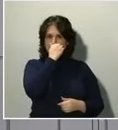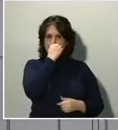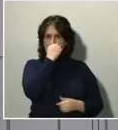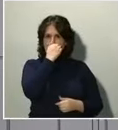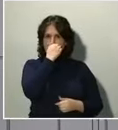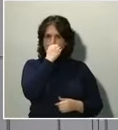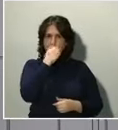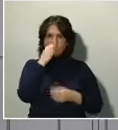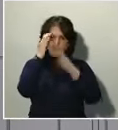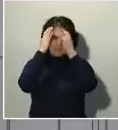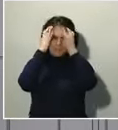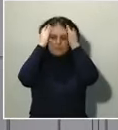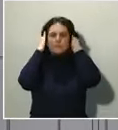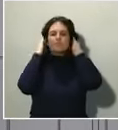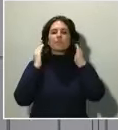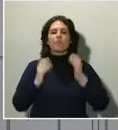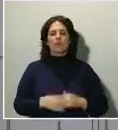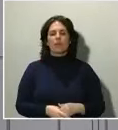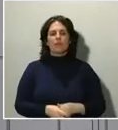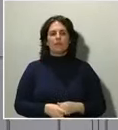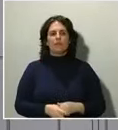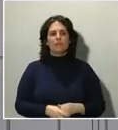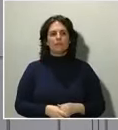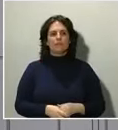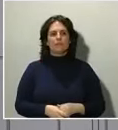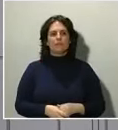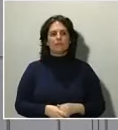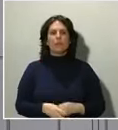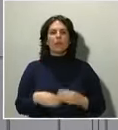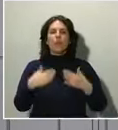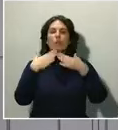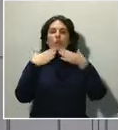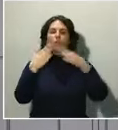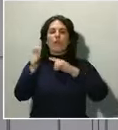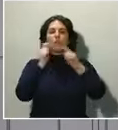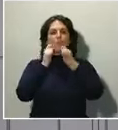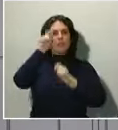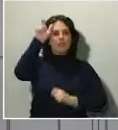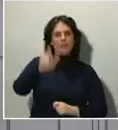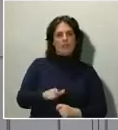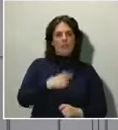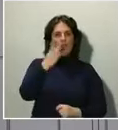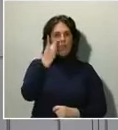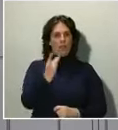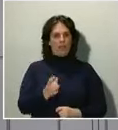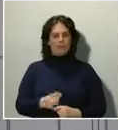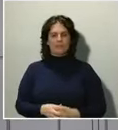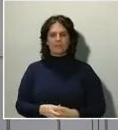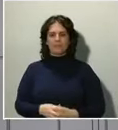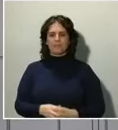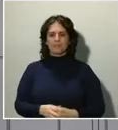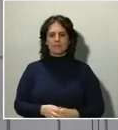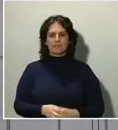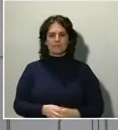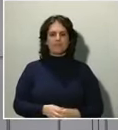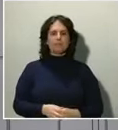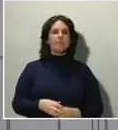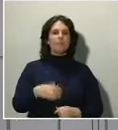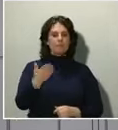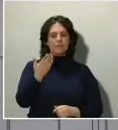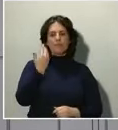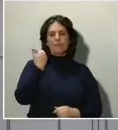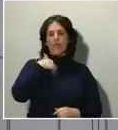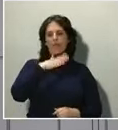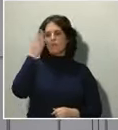cinco días. Decir varias cosas. La primera, nosotros ya hace días, la semana pasada, planteamos una serie de